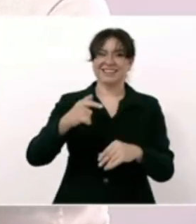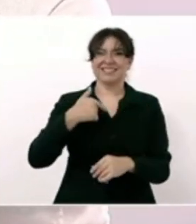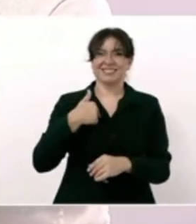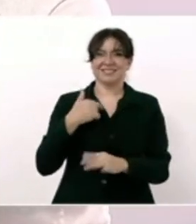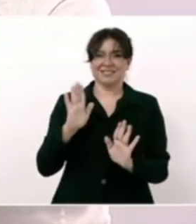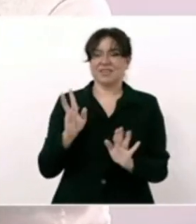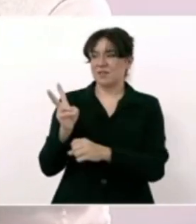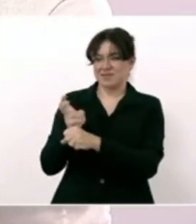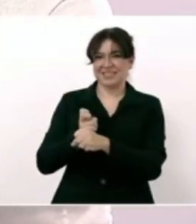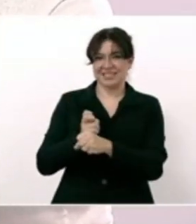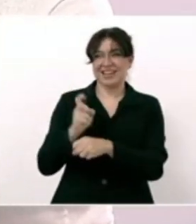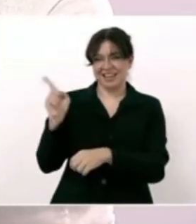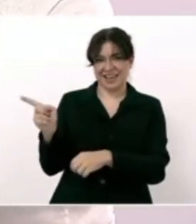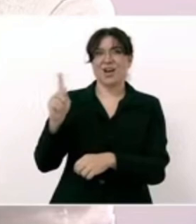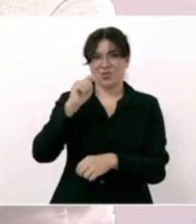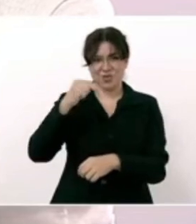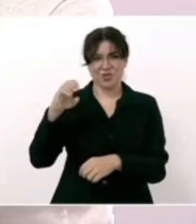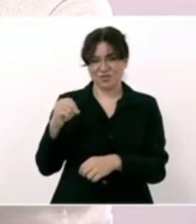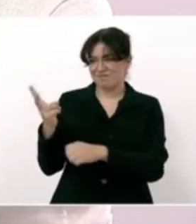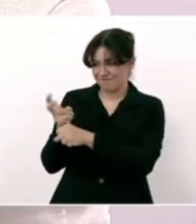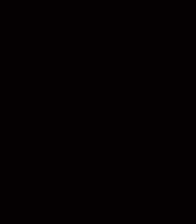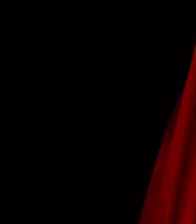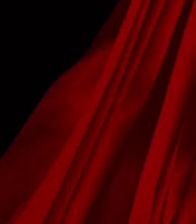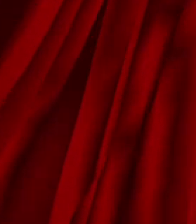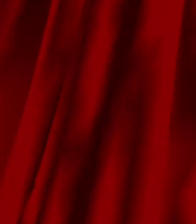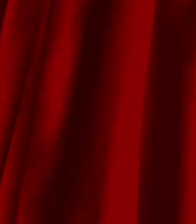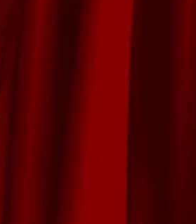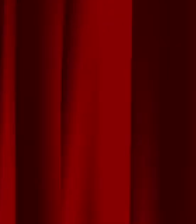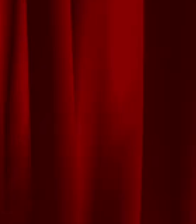nos siga apoyando en el gobierno federal.